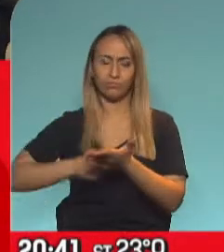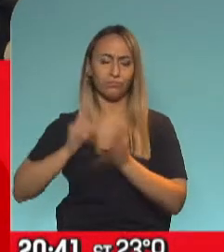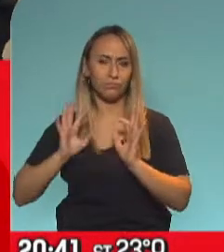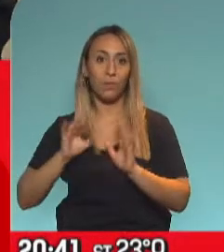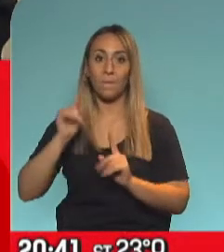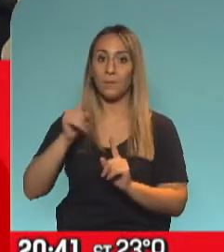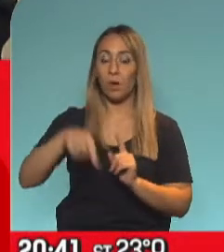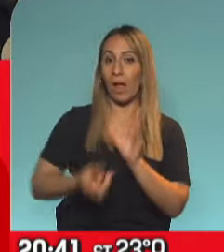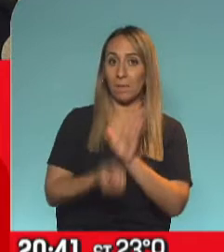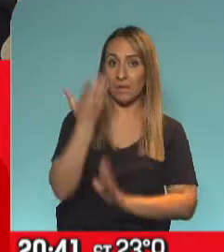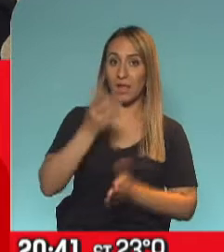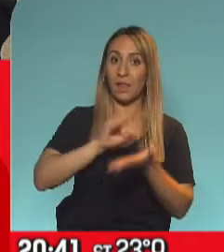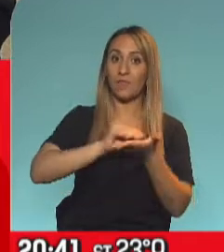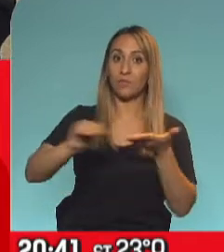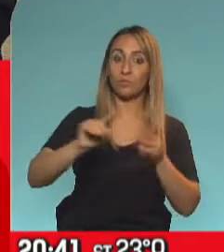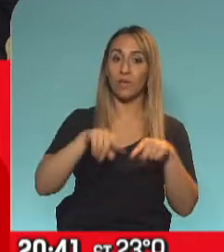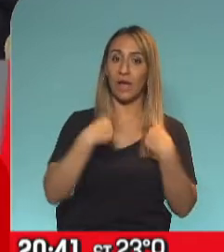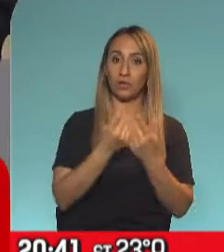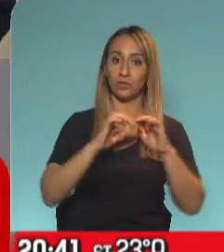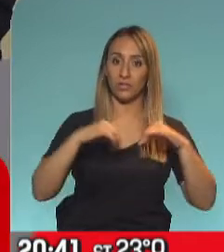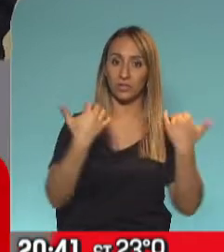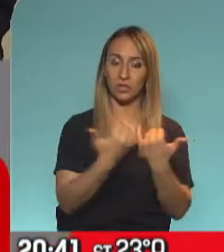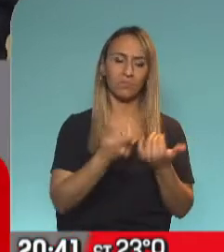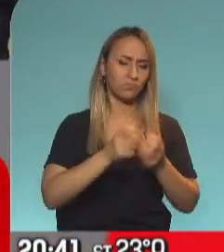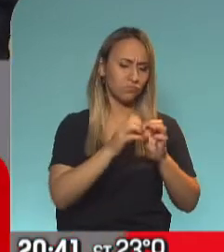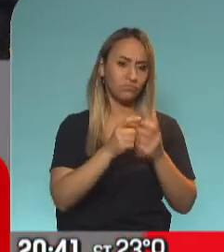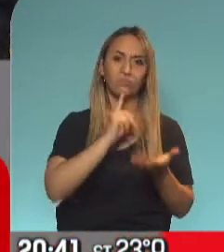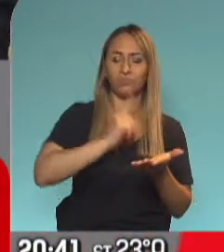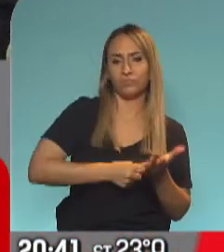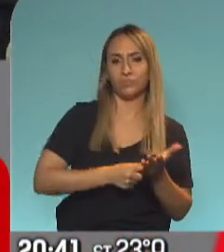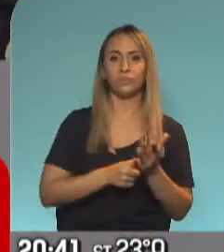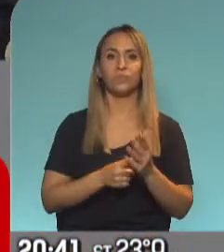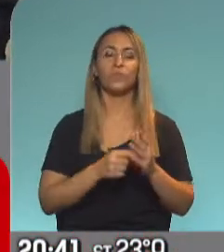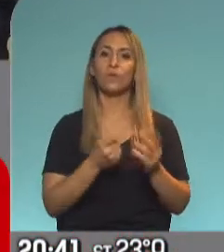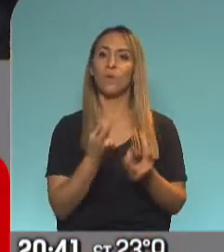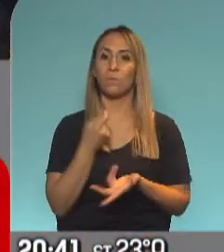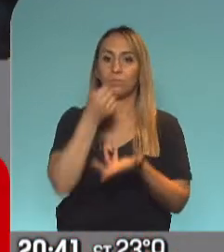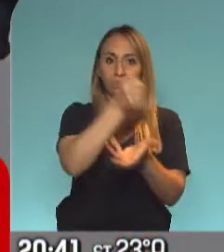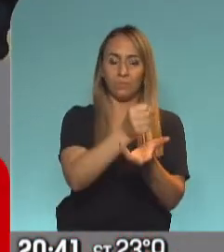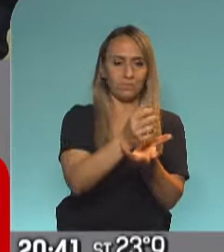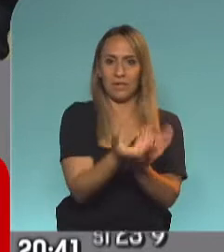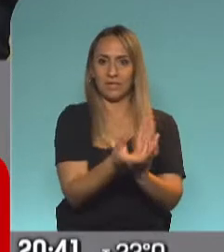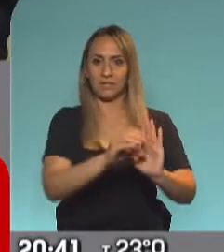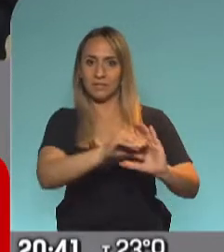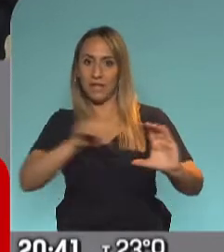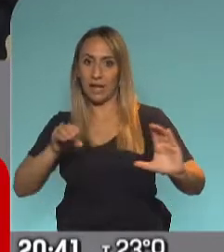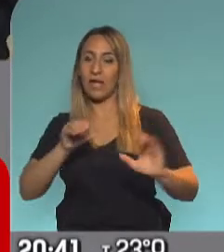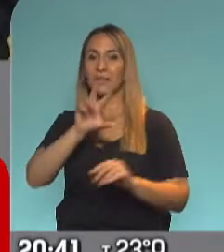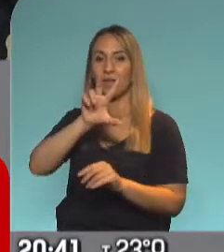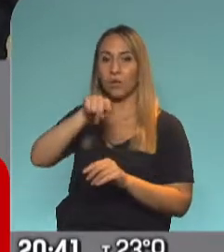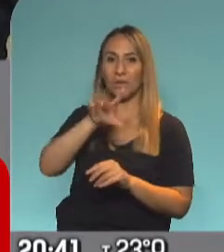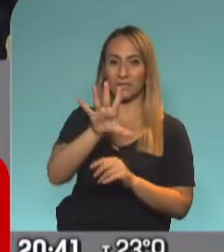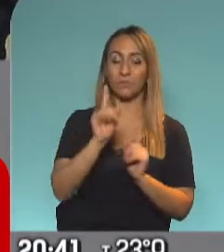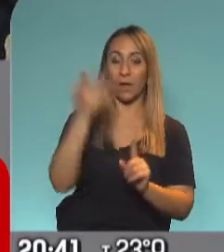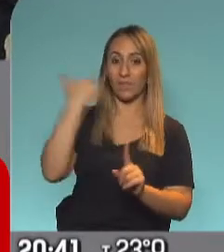en diputados donde le quitan parte de la coparticipación, recorremos del 3,5 cuando Mauricio Macri era presidente,